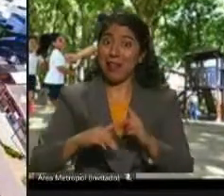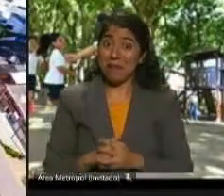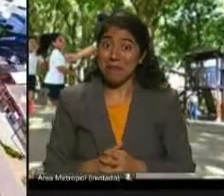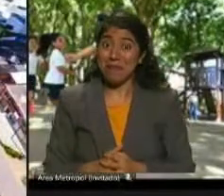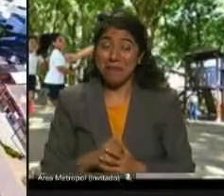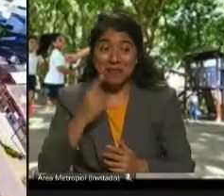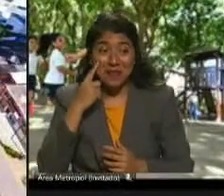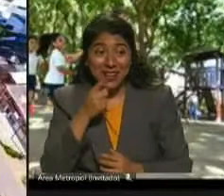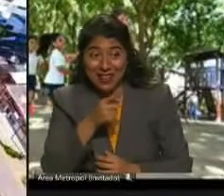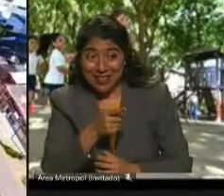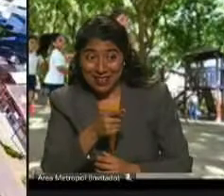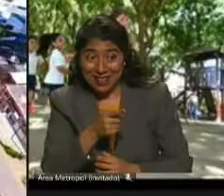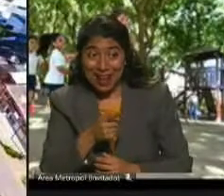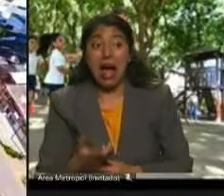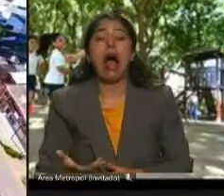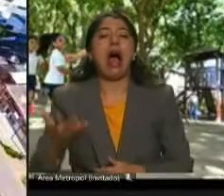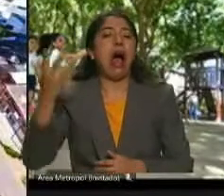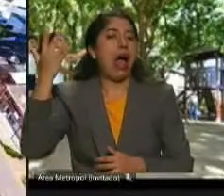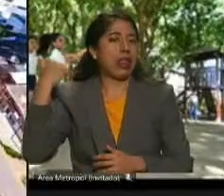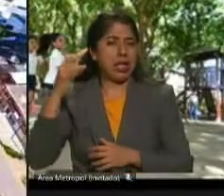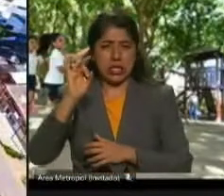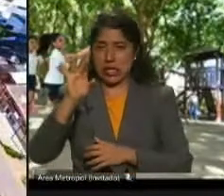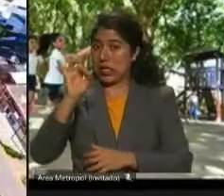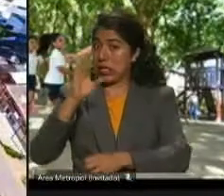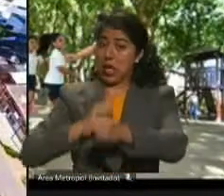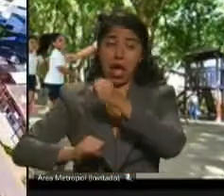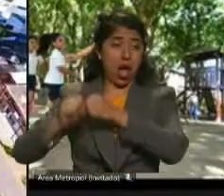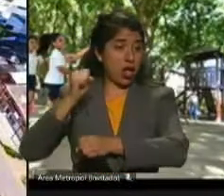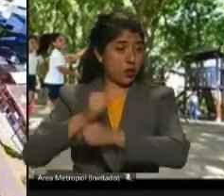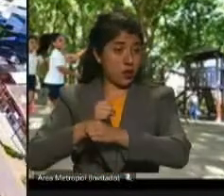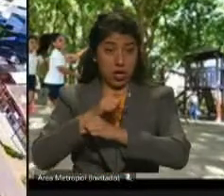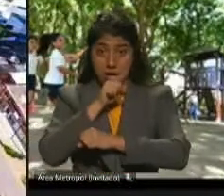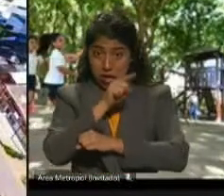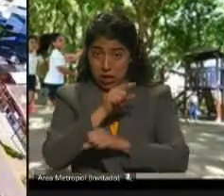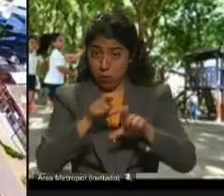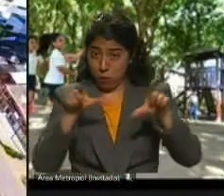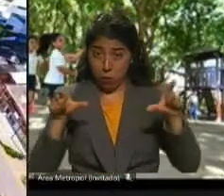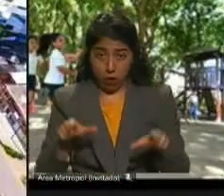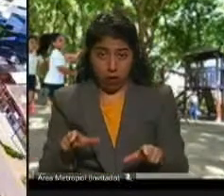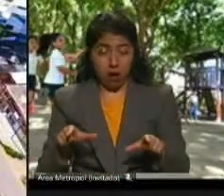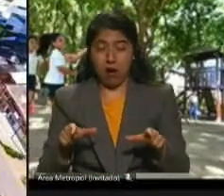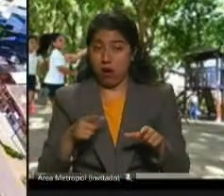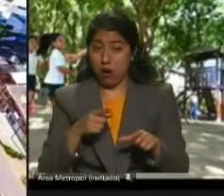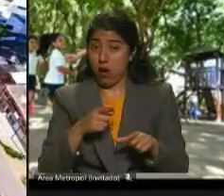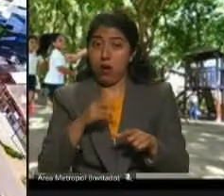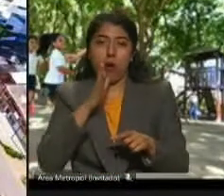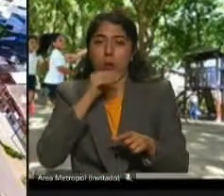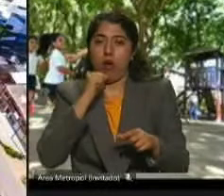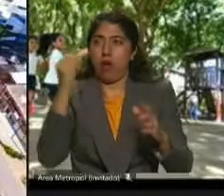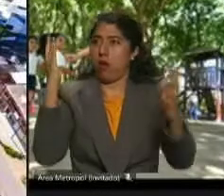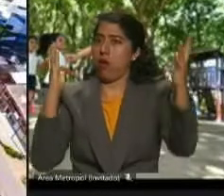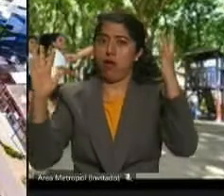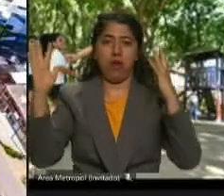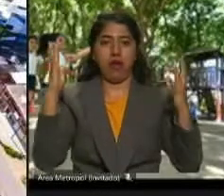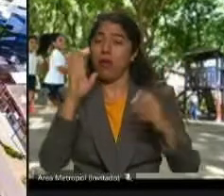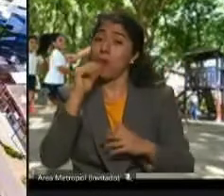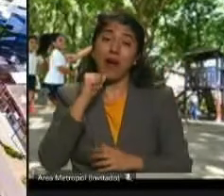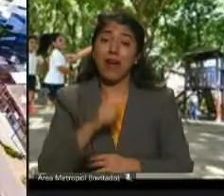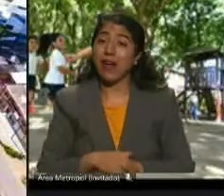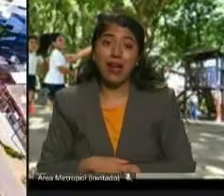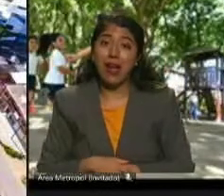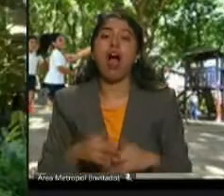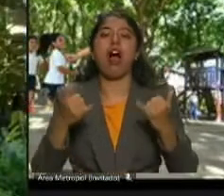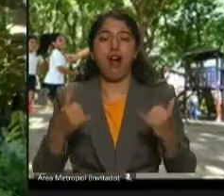estos eran lugares que no tenían árboles hace 15 años, hemos apostado por poner más de 4 millones de